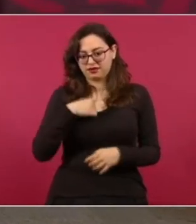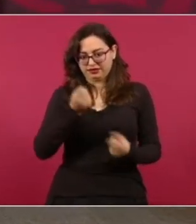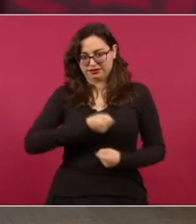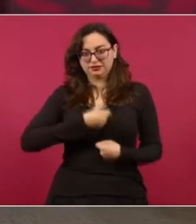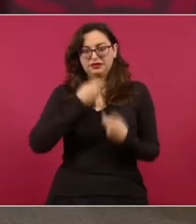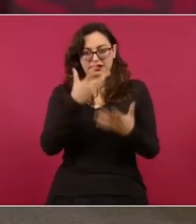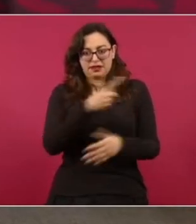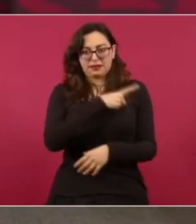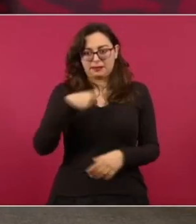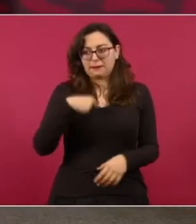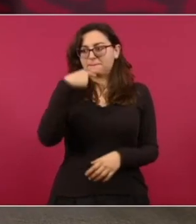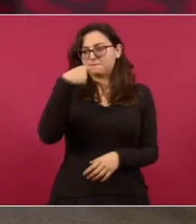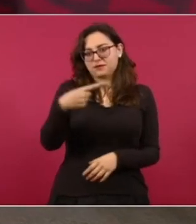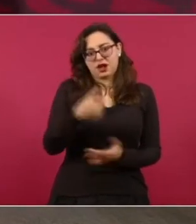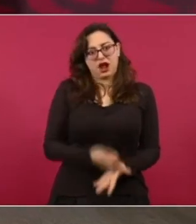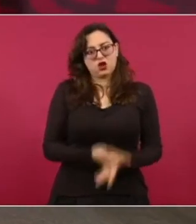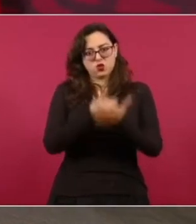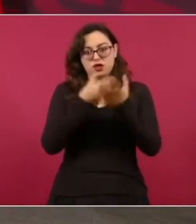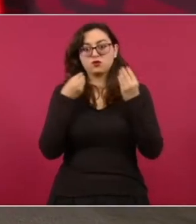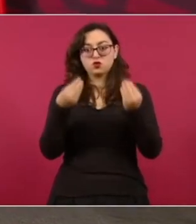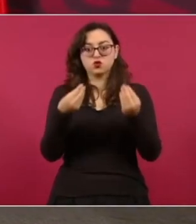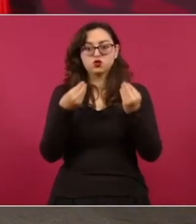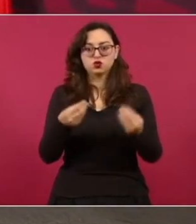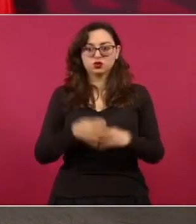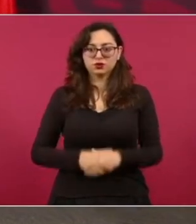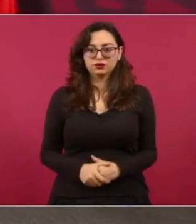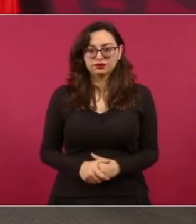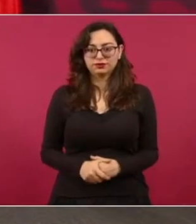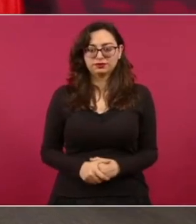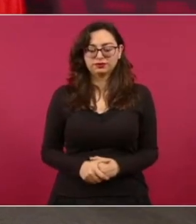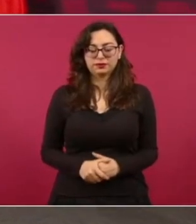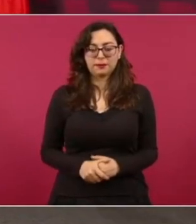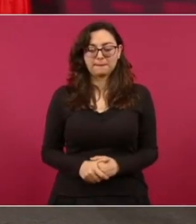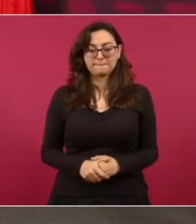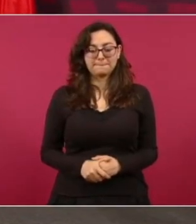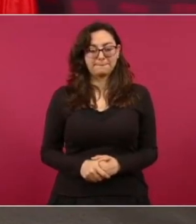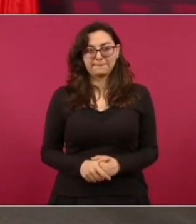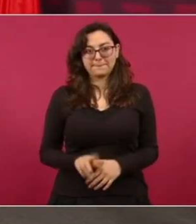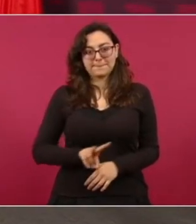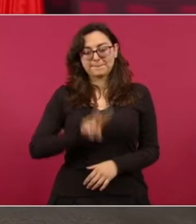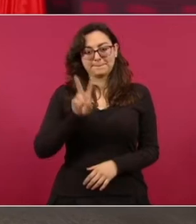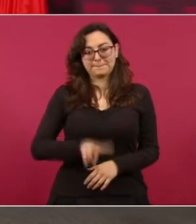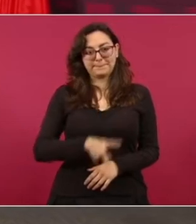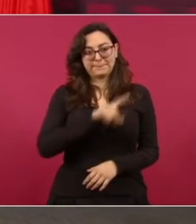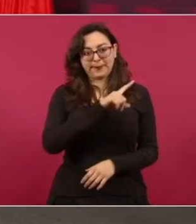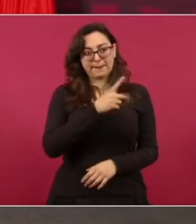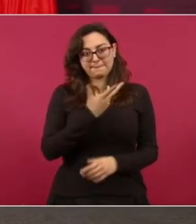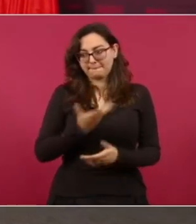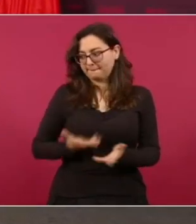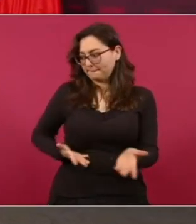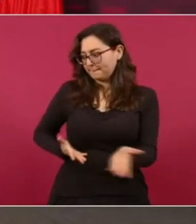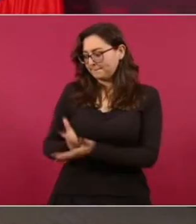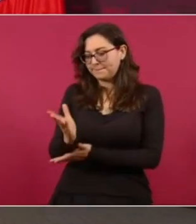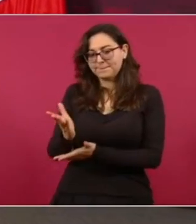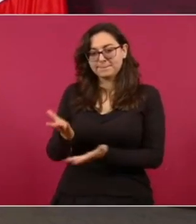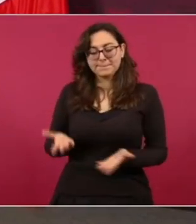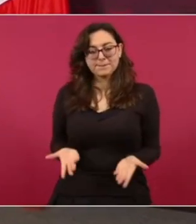actitud intervencionista